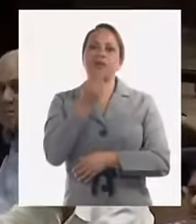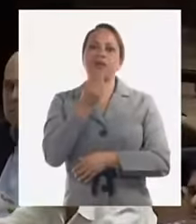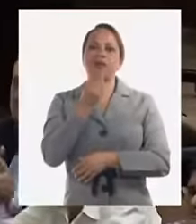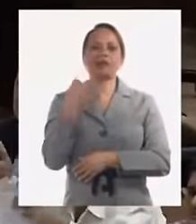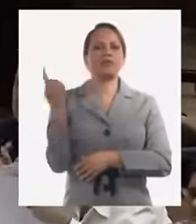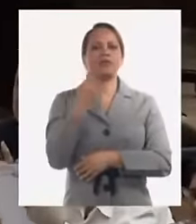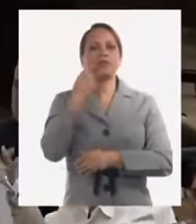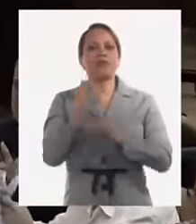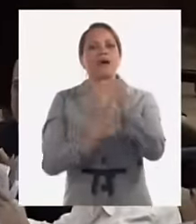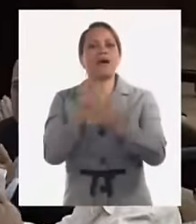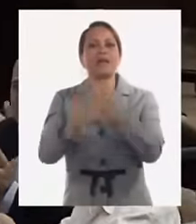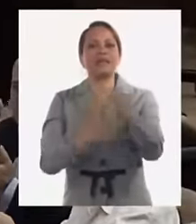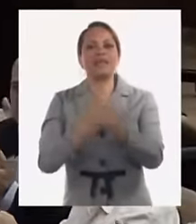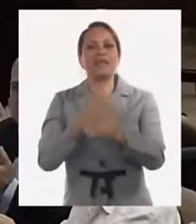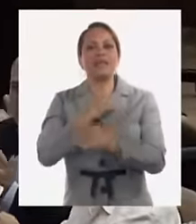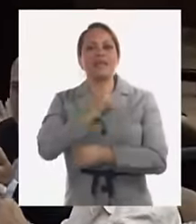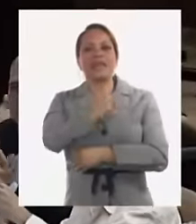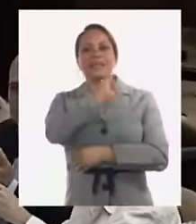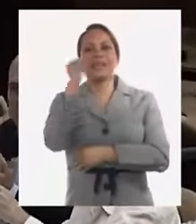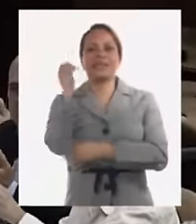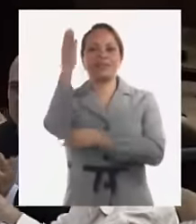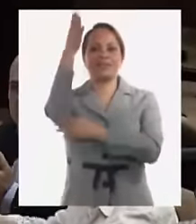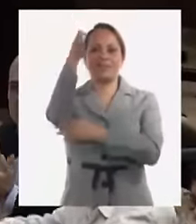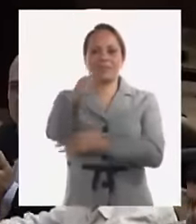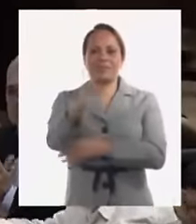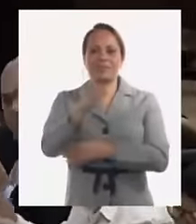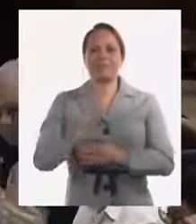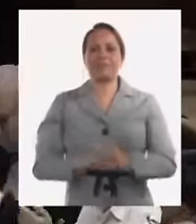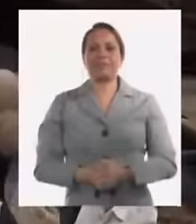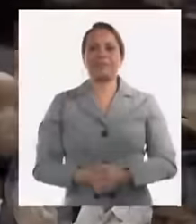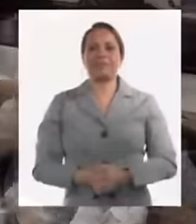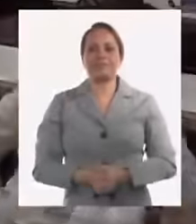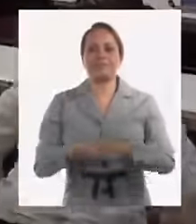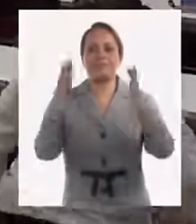vamos a avanzar hasta la victoria siempre gracias